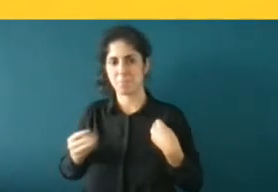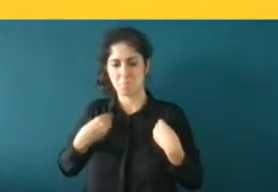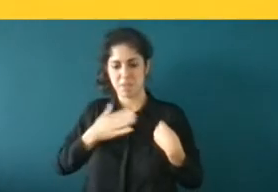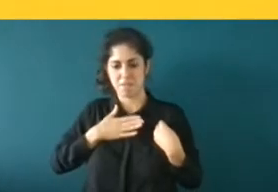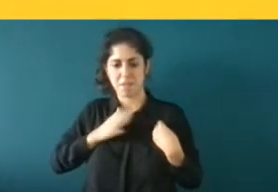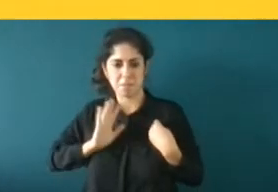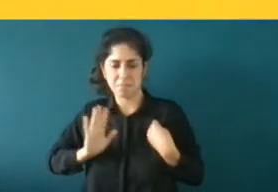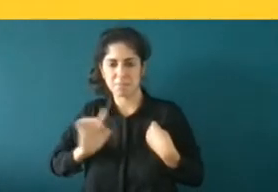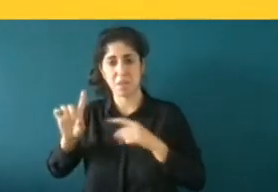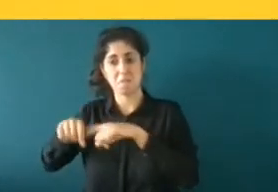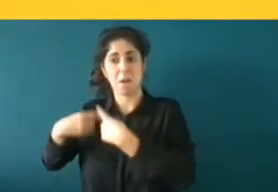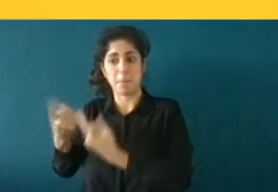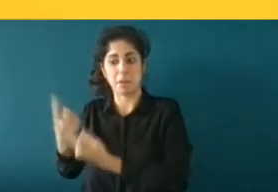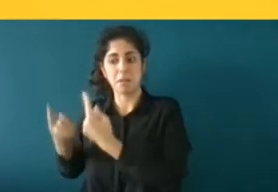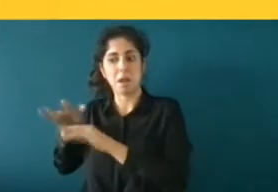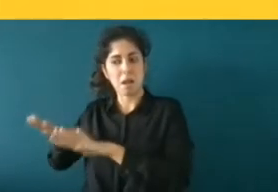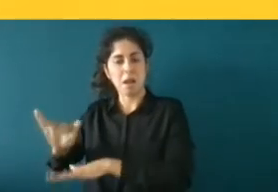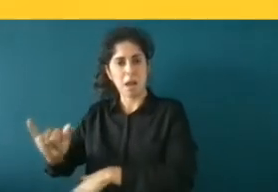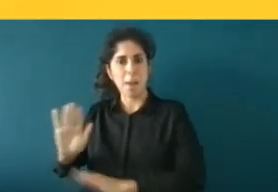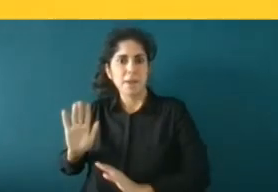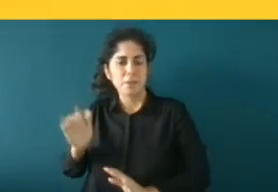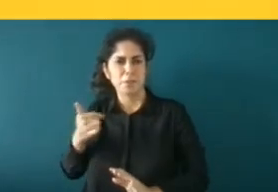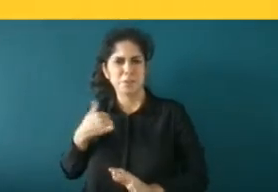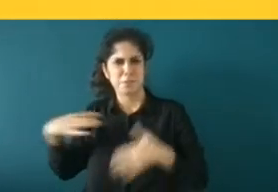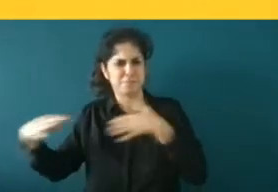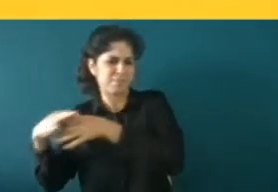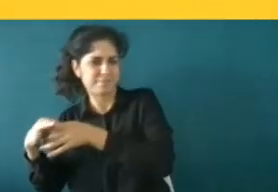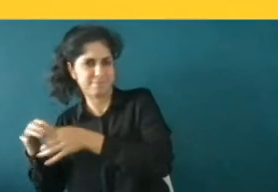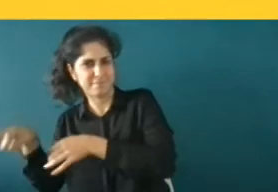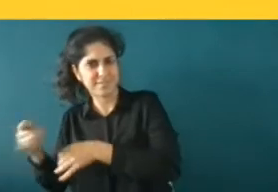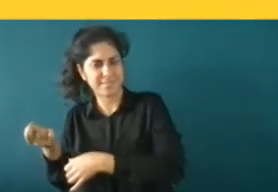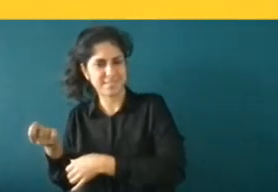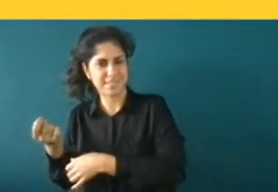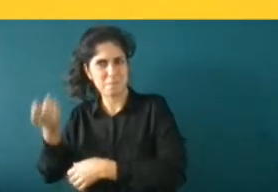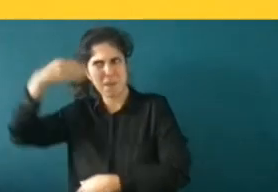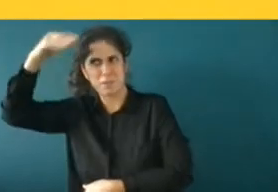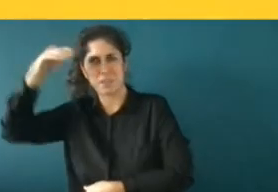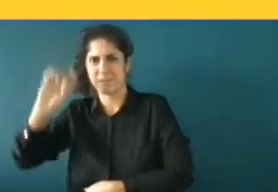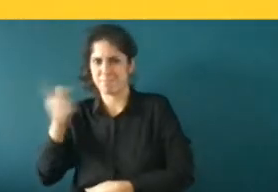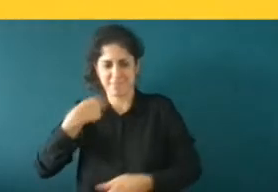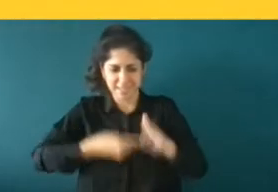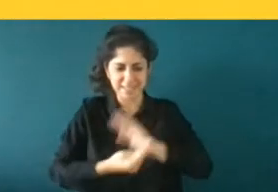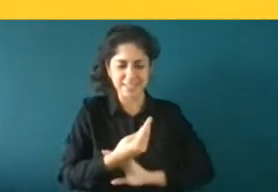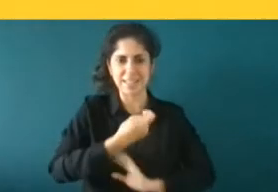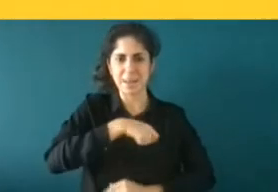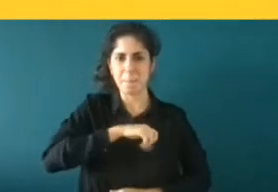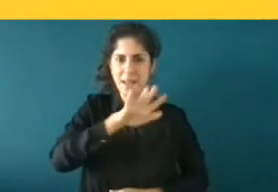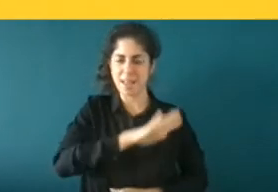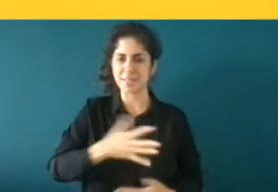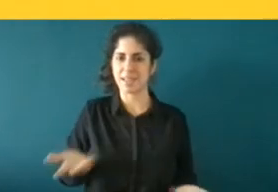pero más nada entonces ¿por qué tengo que ser yo marroquí si soy español? pues esta es realidad que en España